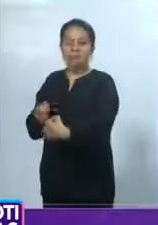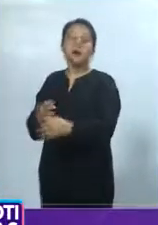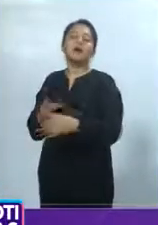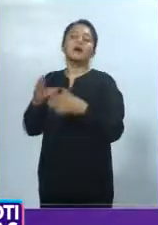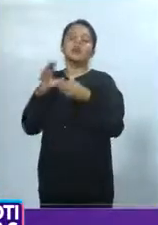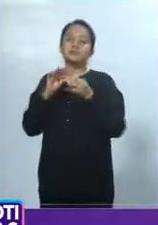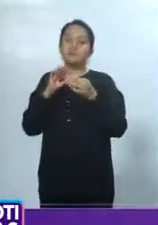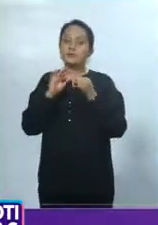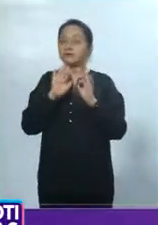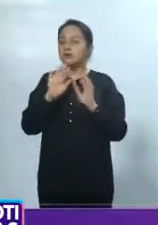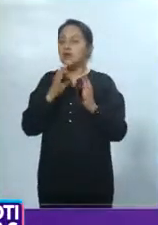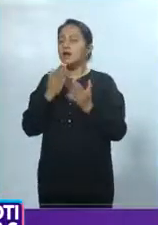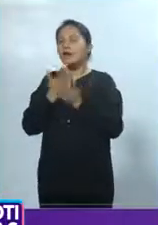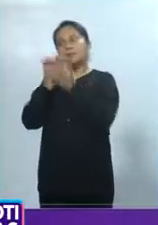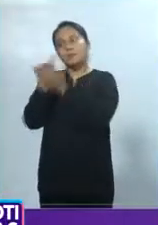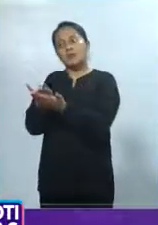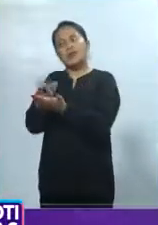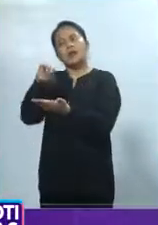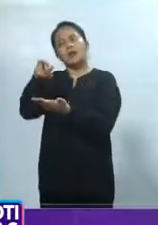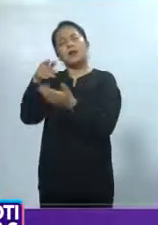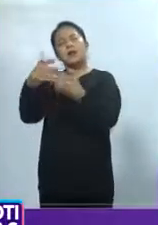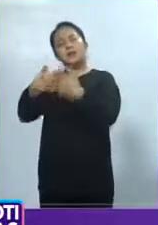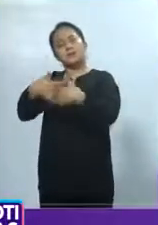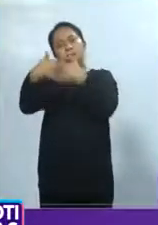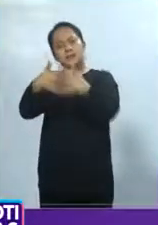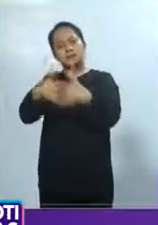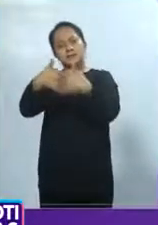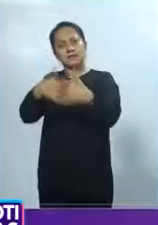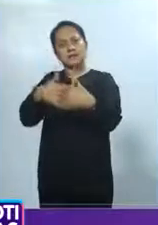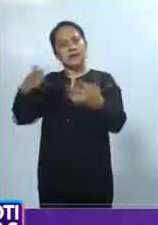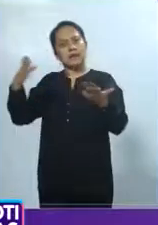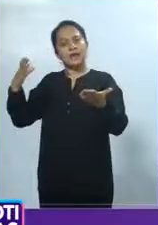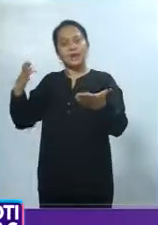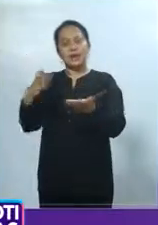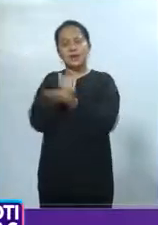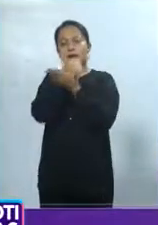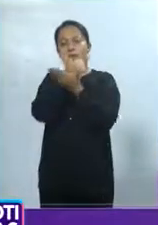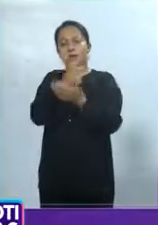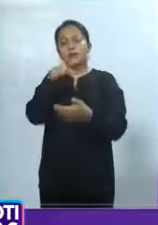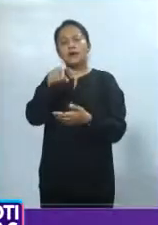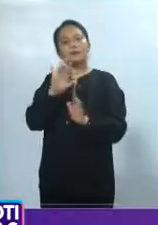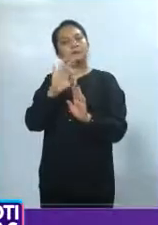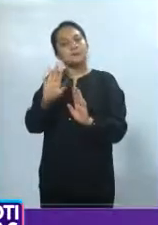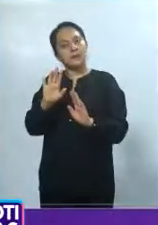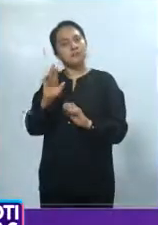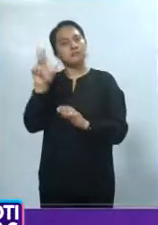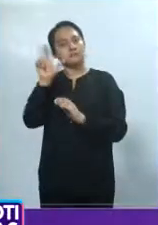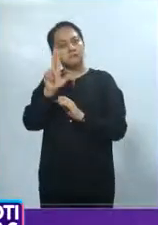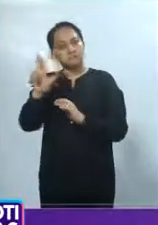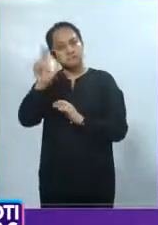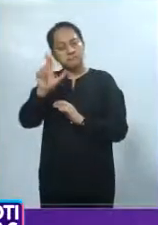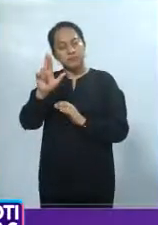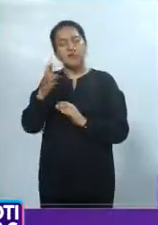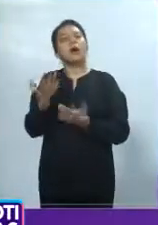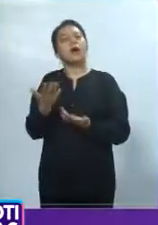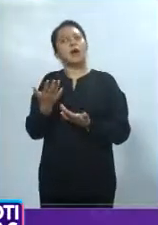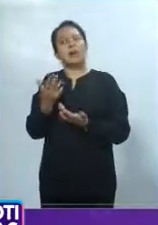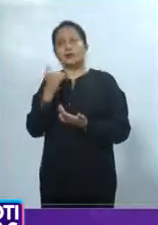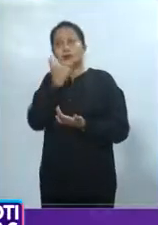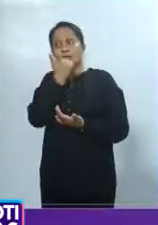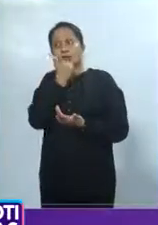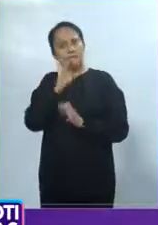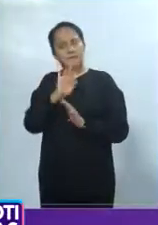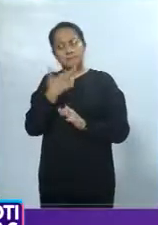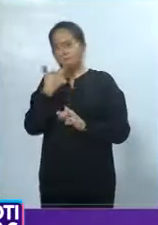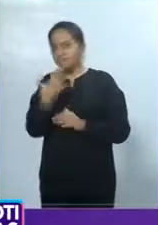que estén presentes a partir de este martes y resuelvan las fallas y en caso contrario se cancelarán los contratos,